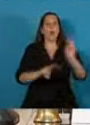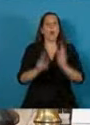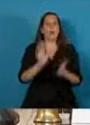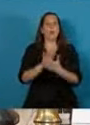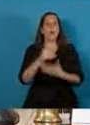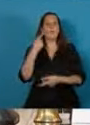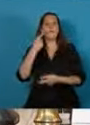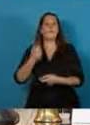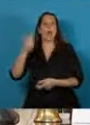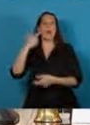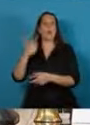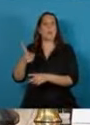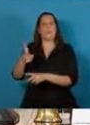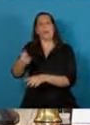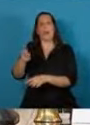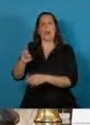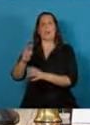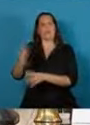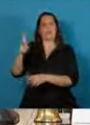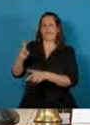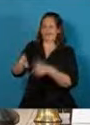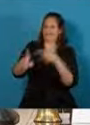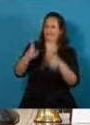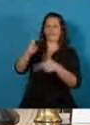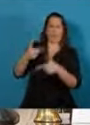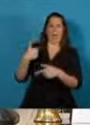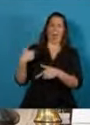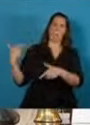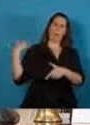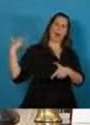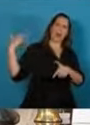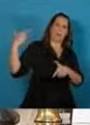y justificar las muertes por la palabra